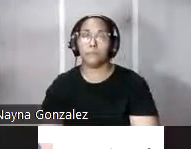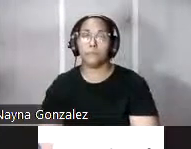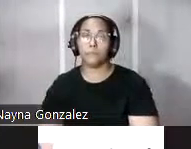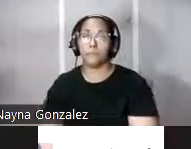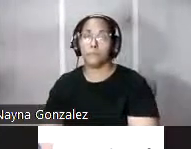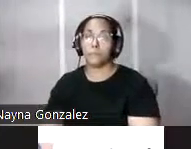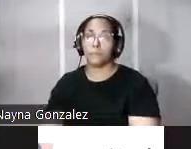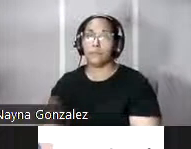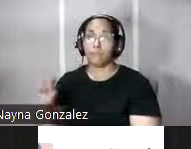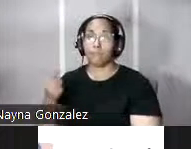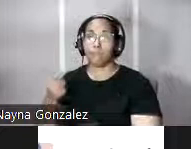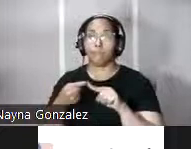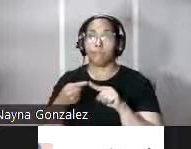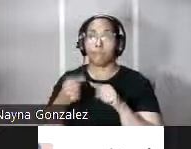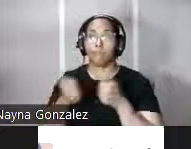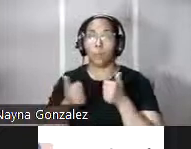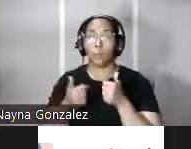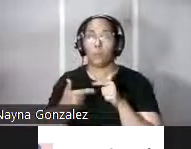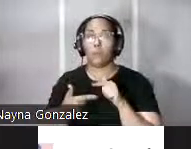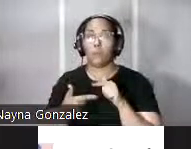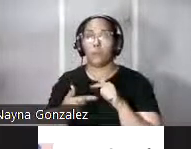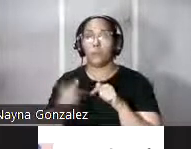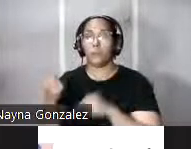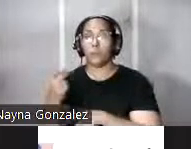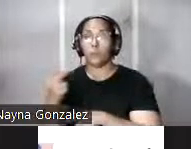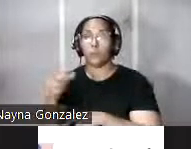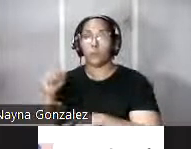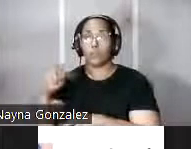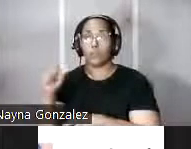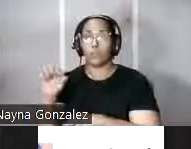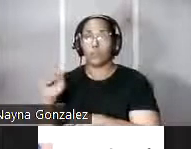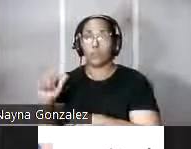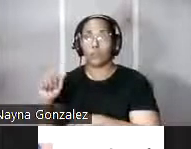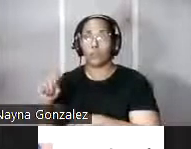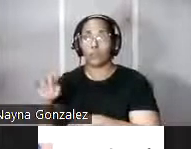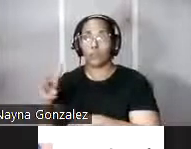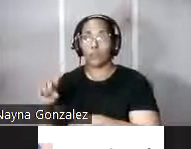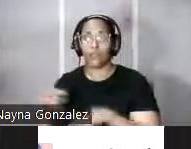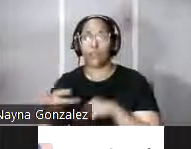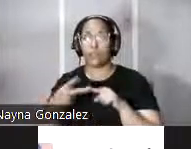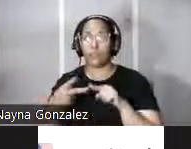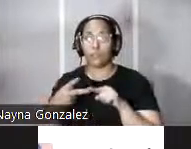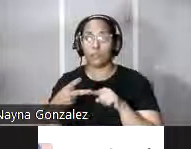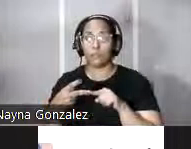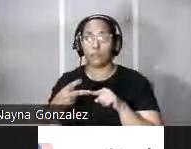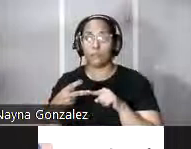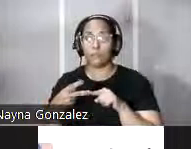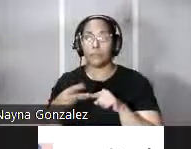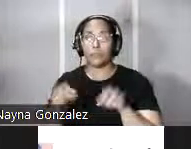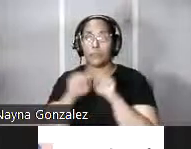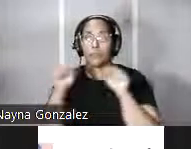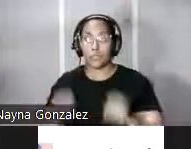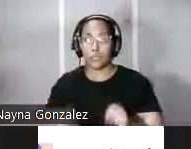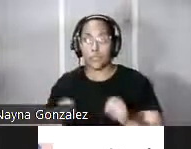la primera línea defensiva serían esos 12 apostaderos una segunda línea defensiva que fue un sistema de